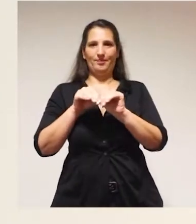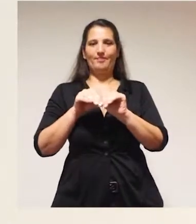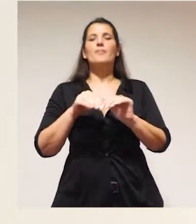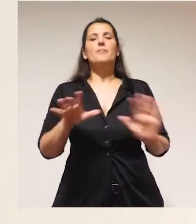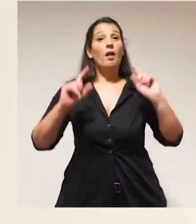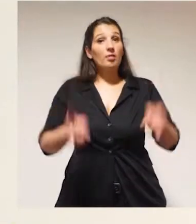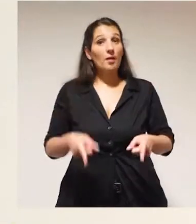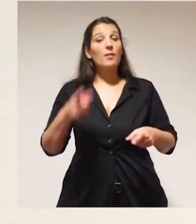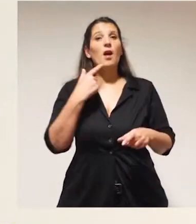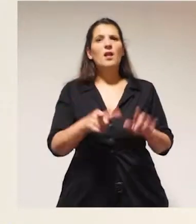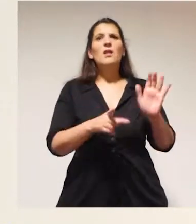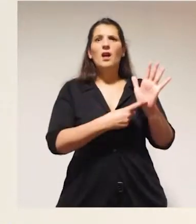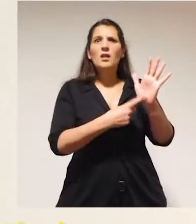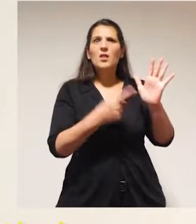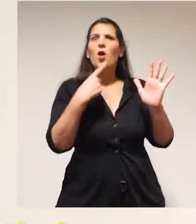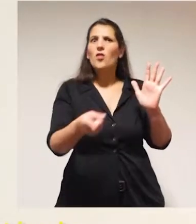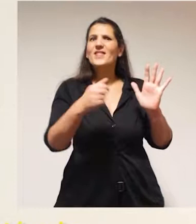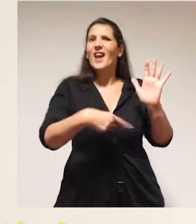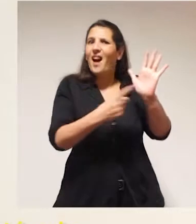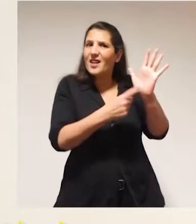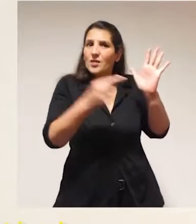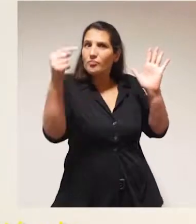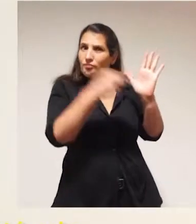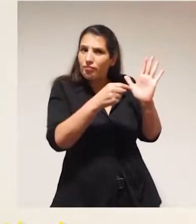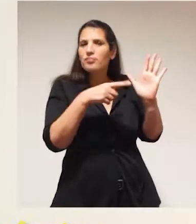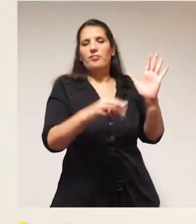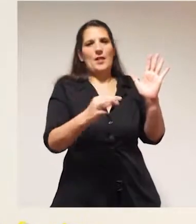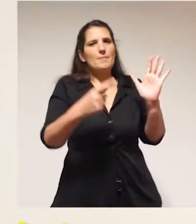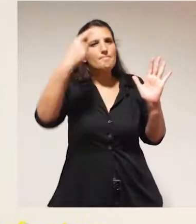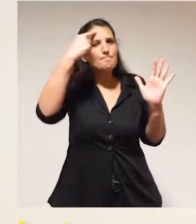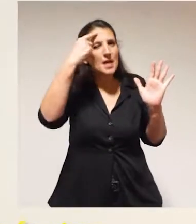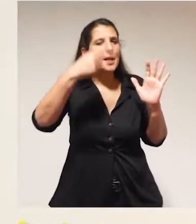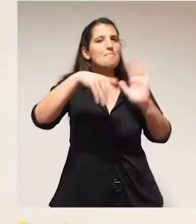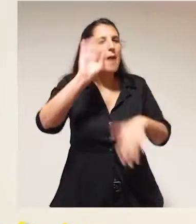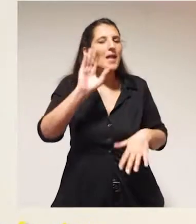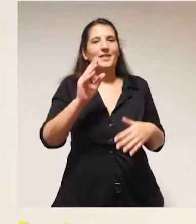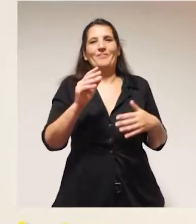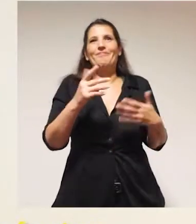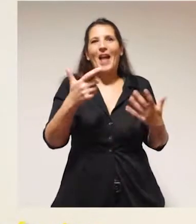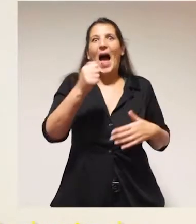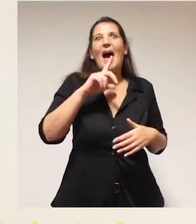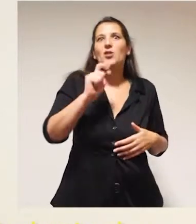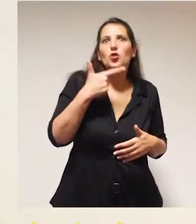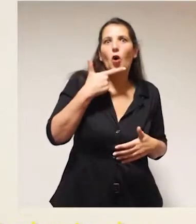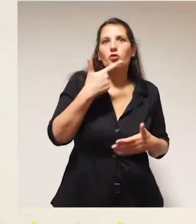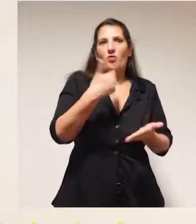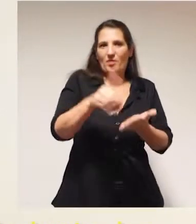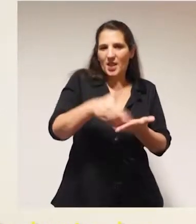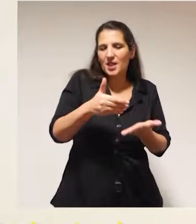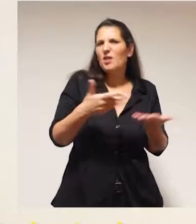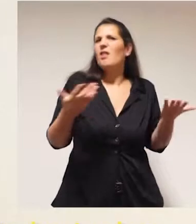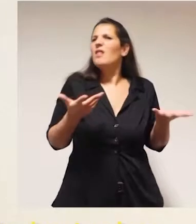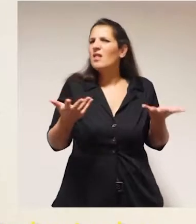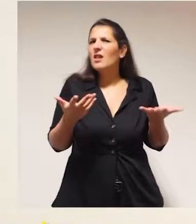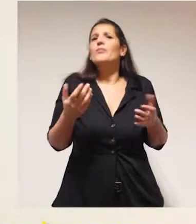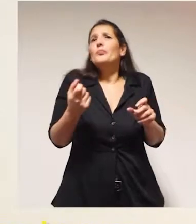Asimismo, continúa diciendo que a los efectos del presente artículo se consideran particularmente los efectos o los actos u omisiones